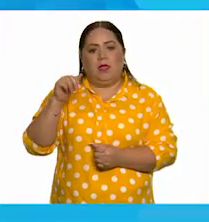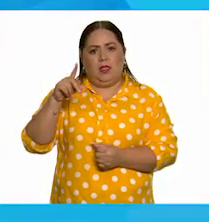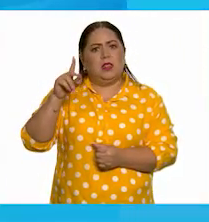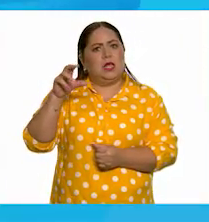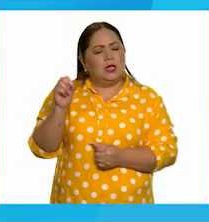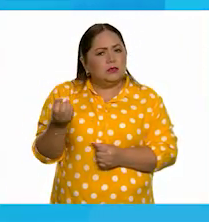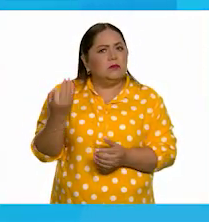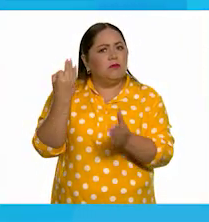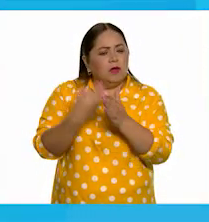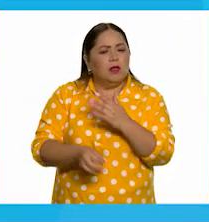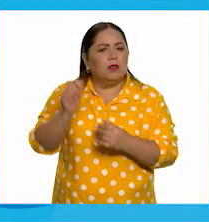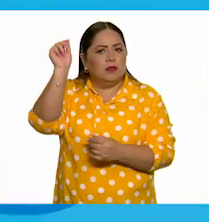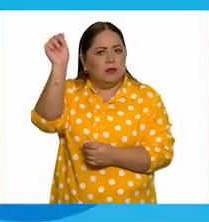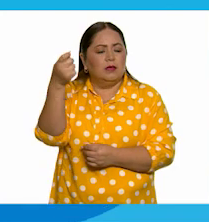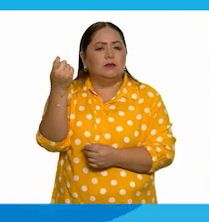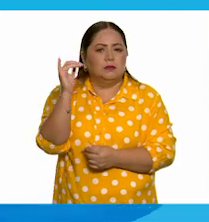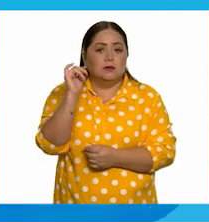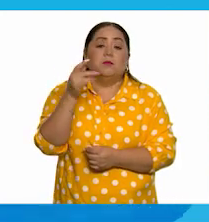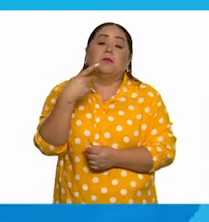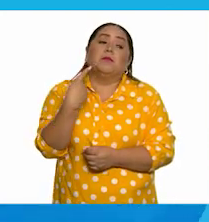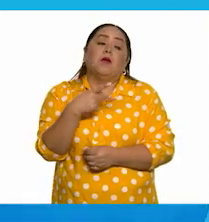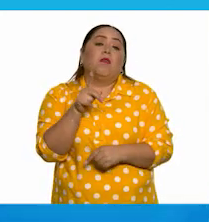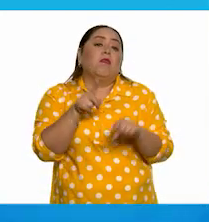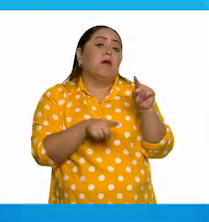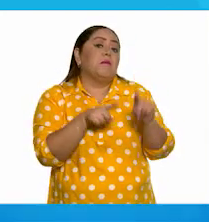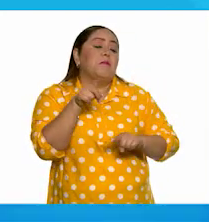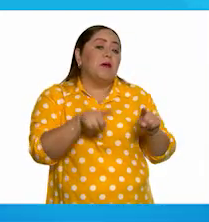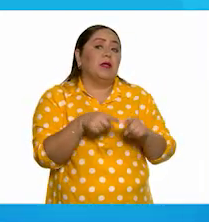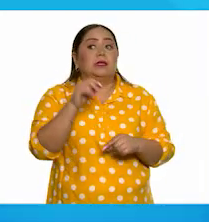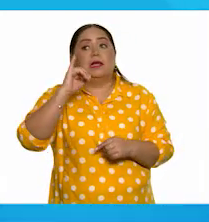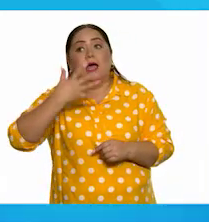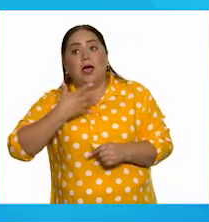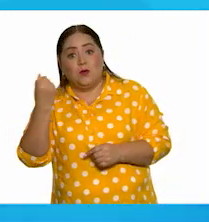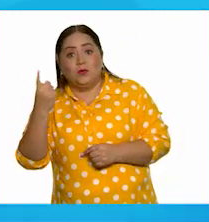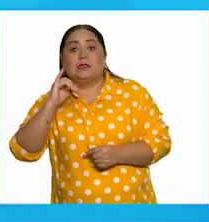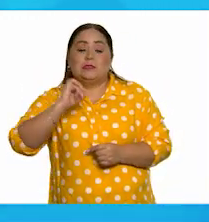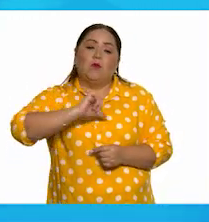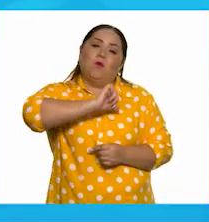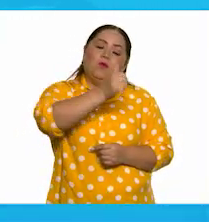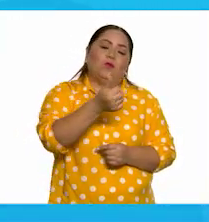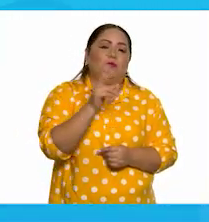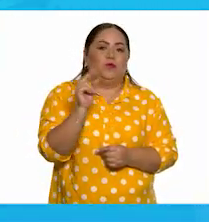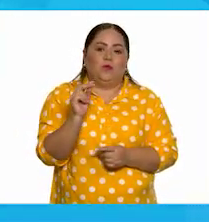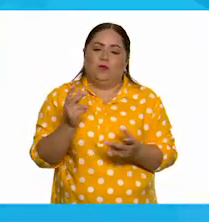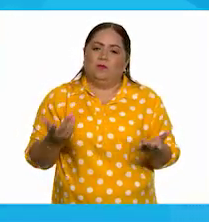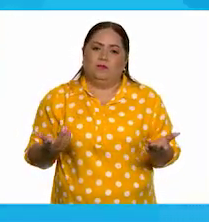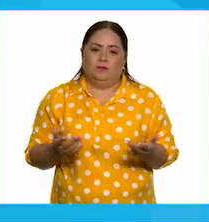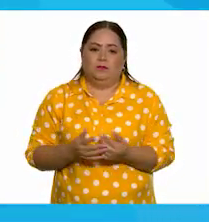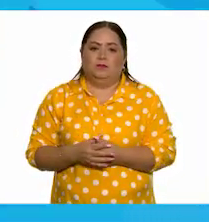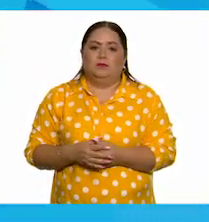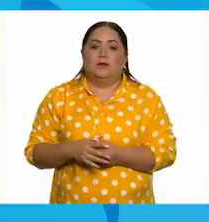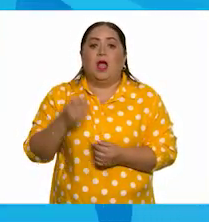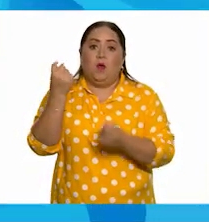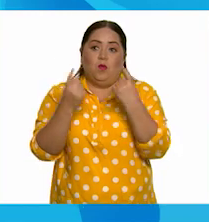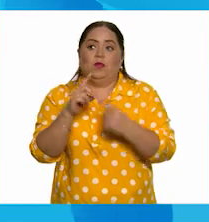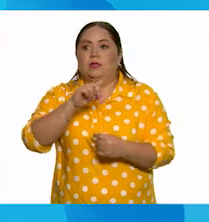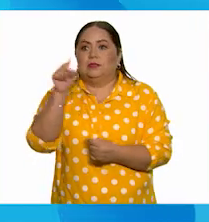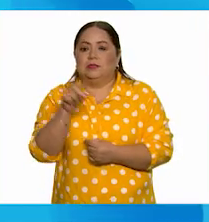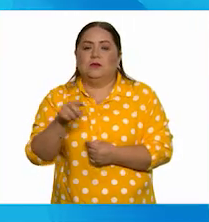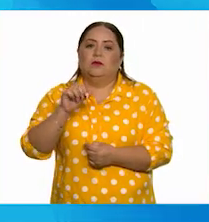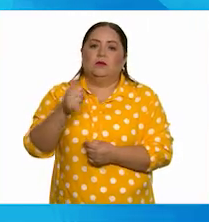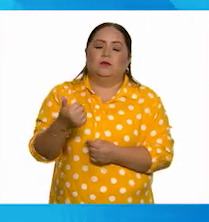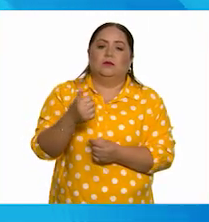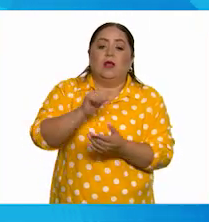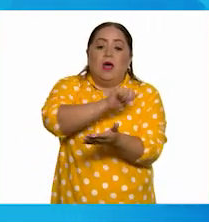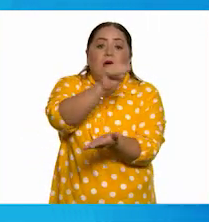también lleva acento. Es que depende de los nombres. Puede ser, ¿verdad? Y Díaz tampoco sabemos si es con S o con Z. Ajá, porque depende